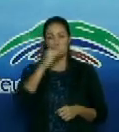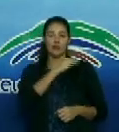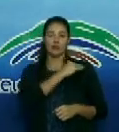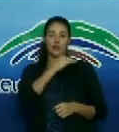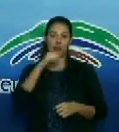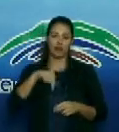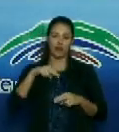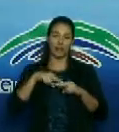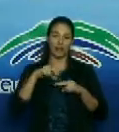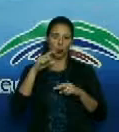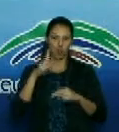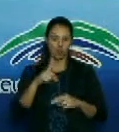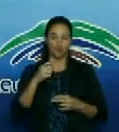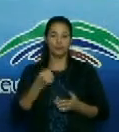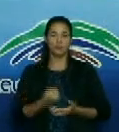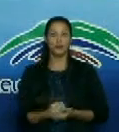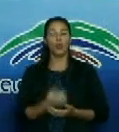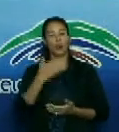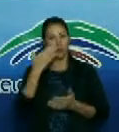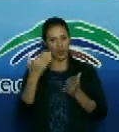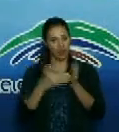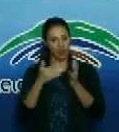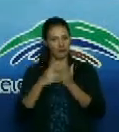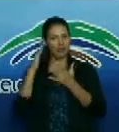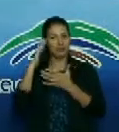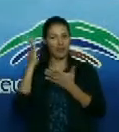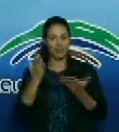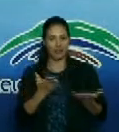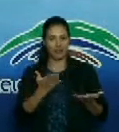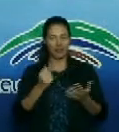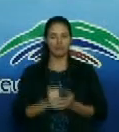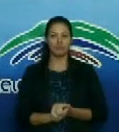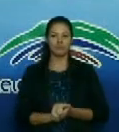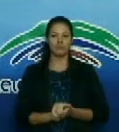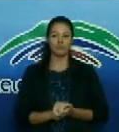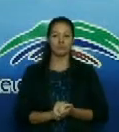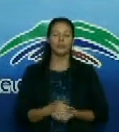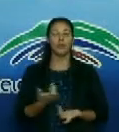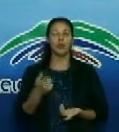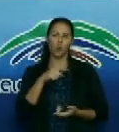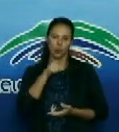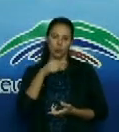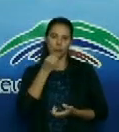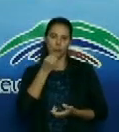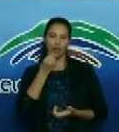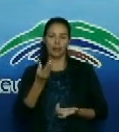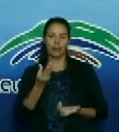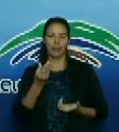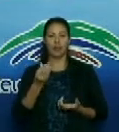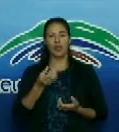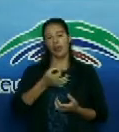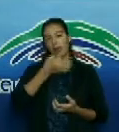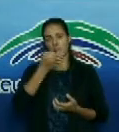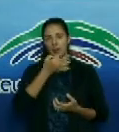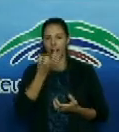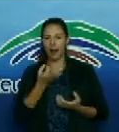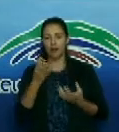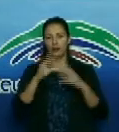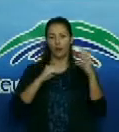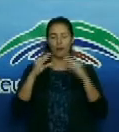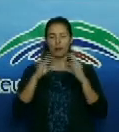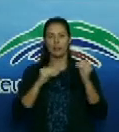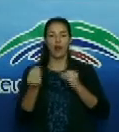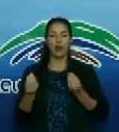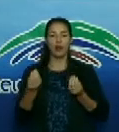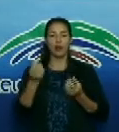Domínguez de la ciudad de Holguín buenas tardes y bienvenida háblenos de esa experiencia que usted tuvo